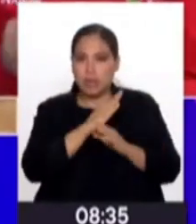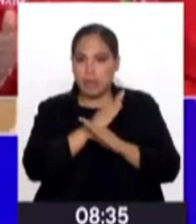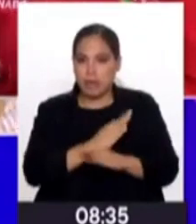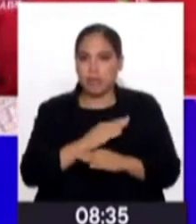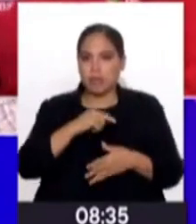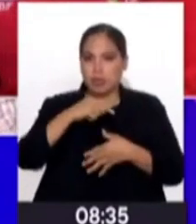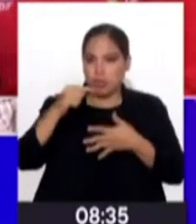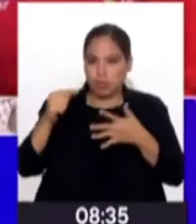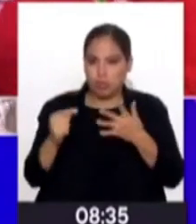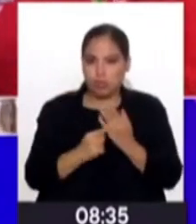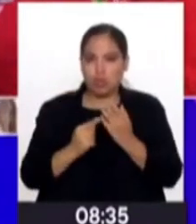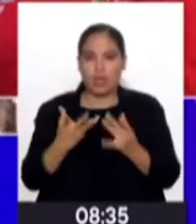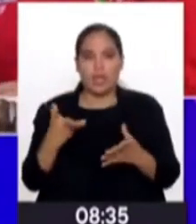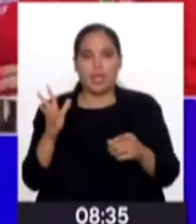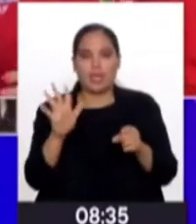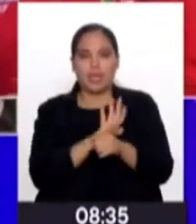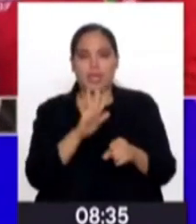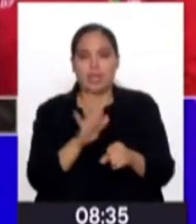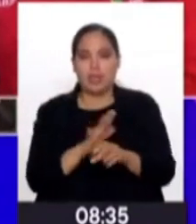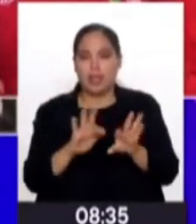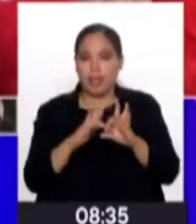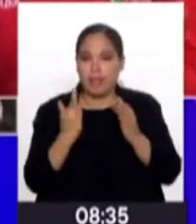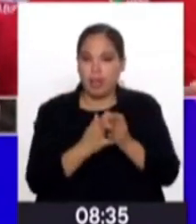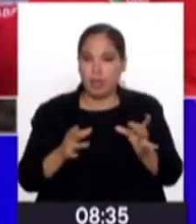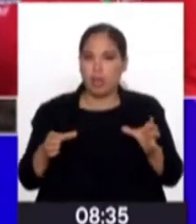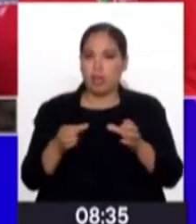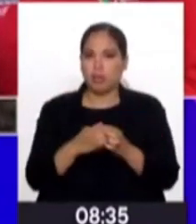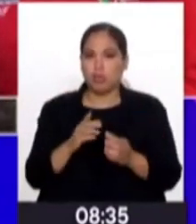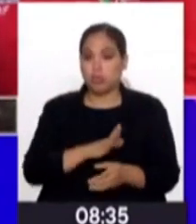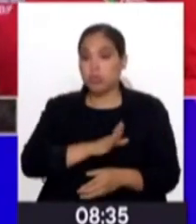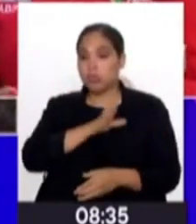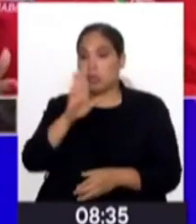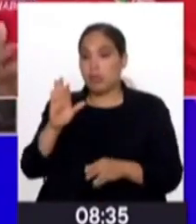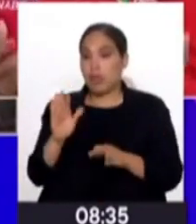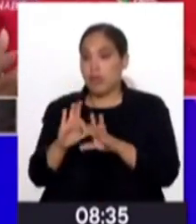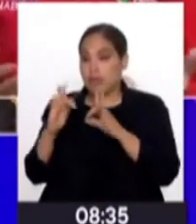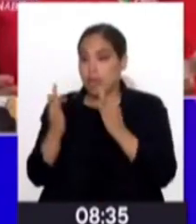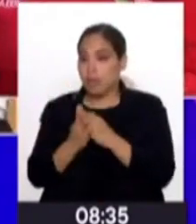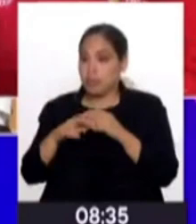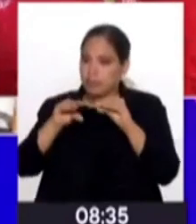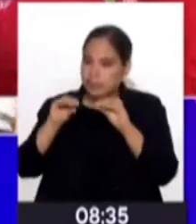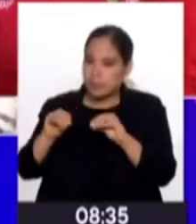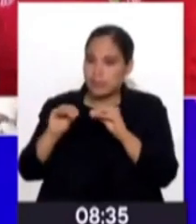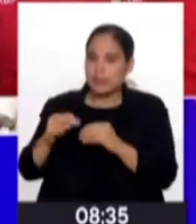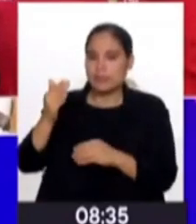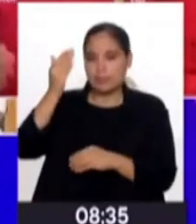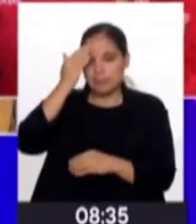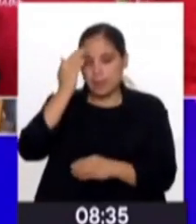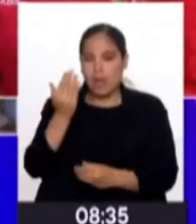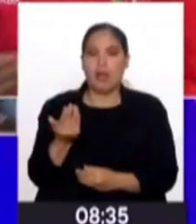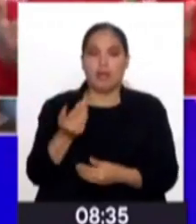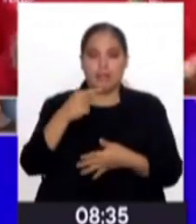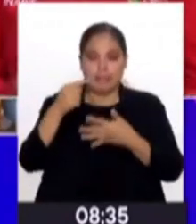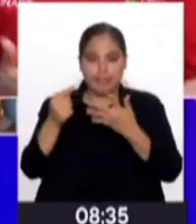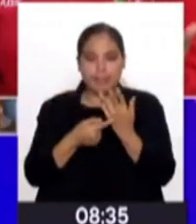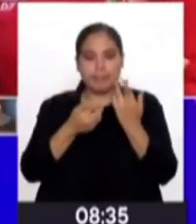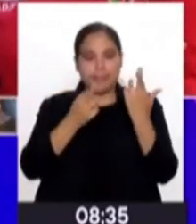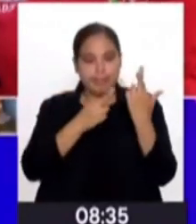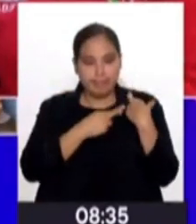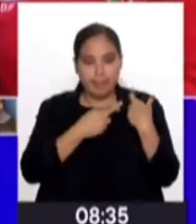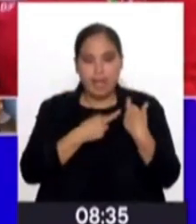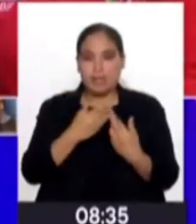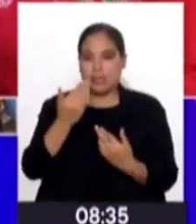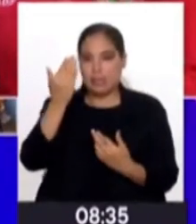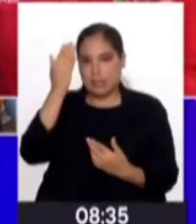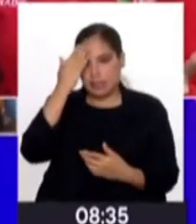dije, que es la Unidad de Desarrollo Integral de Familias, nosotros vamos donde las familias para que las familias sepan cuál es su rol, cómo actuar ante determinada